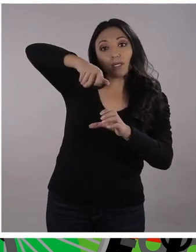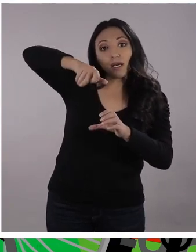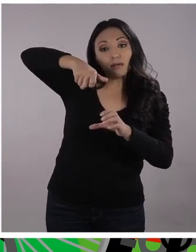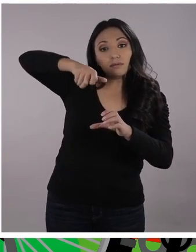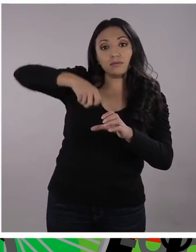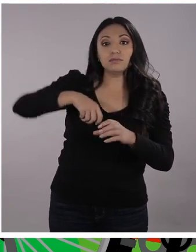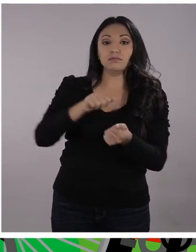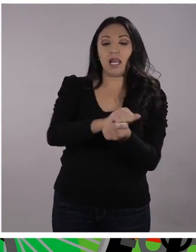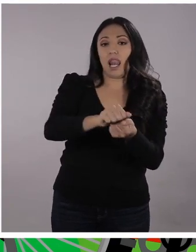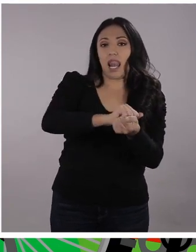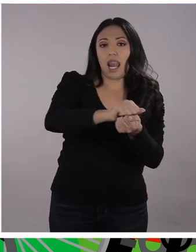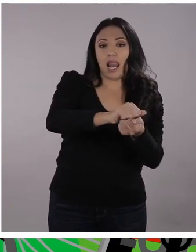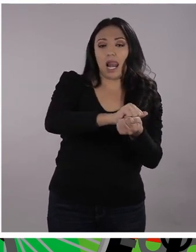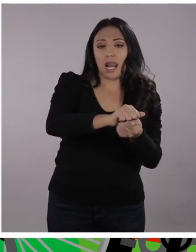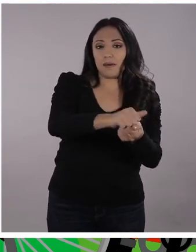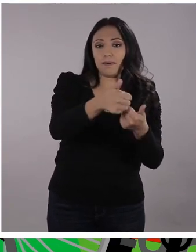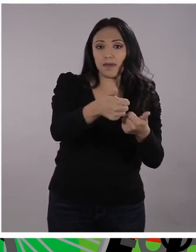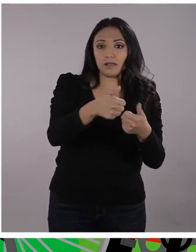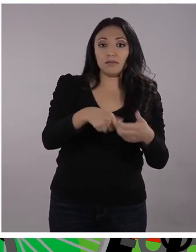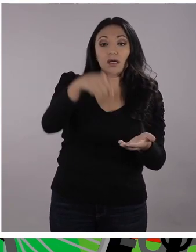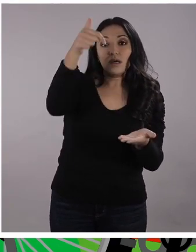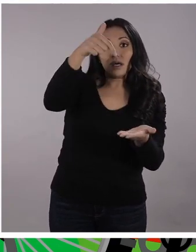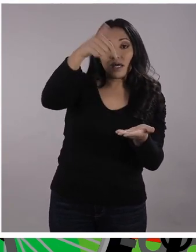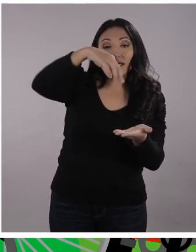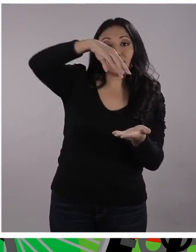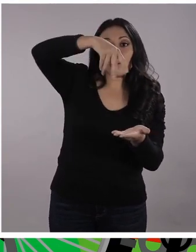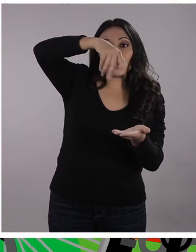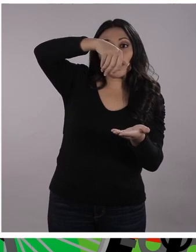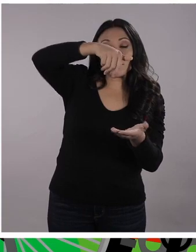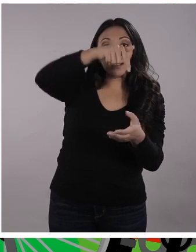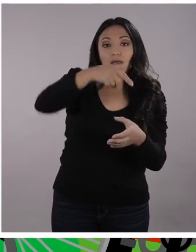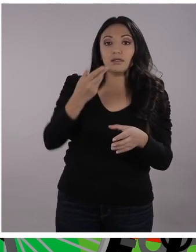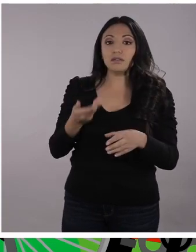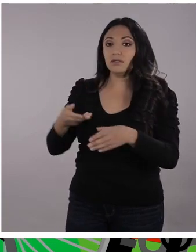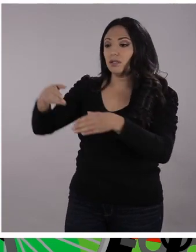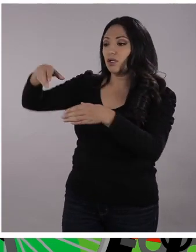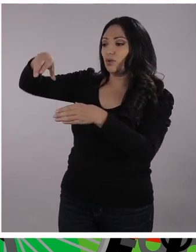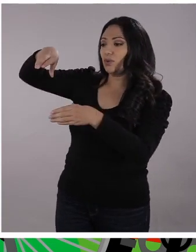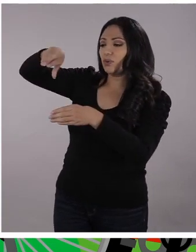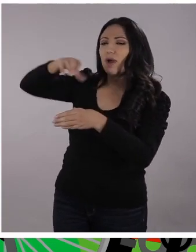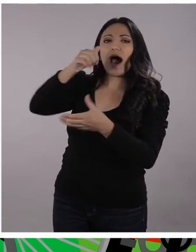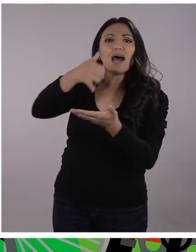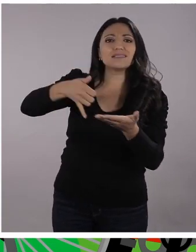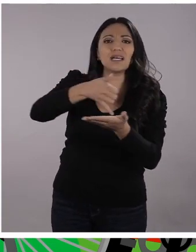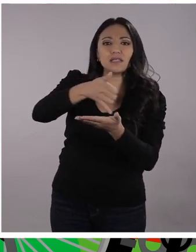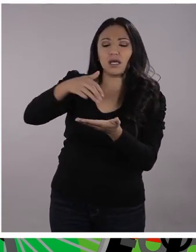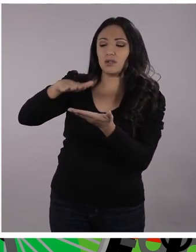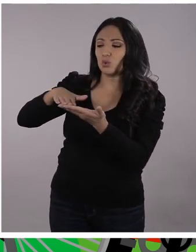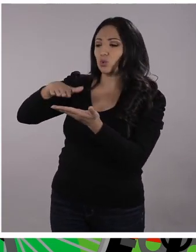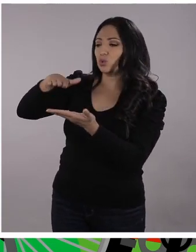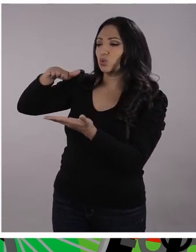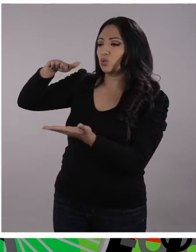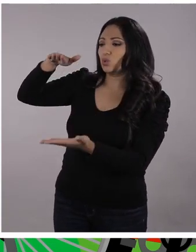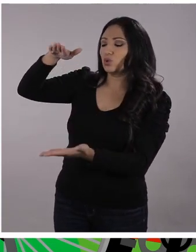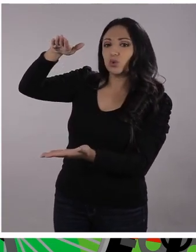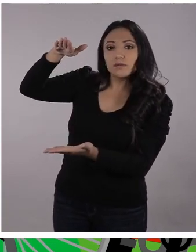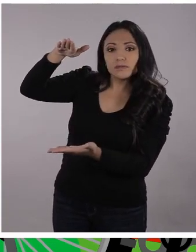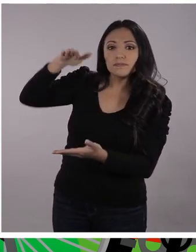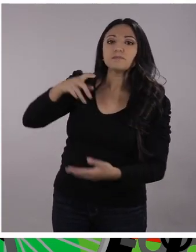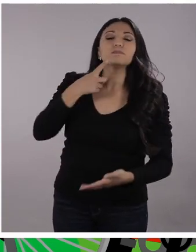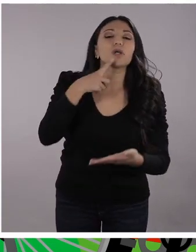utilizado, lávenla bien, y en esta botella de plástico ustedes van a almacenar todo el aceite usado en casa.